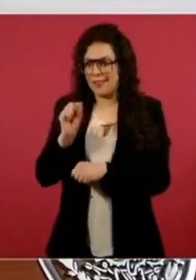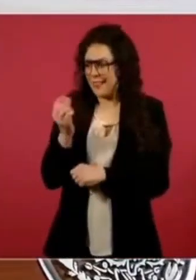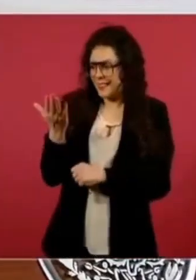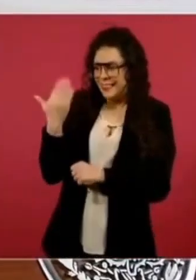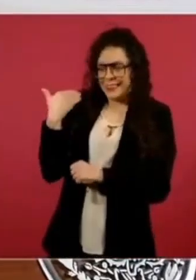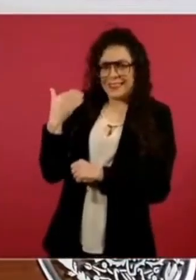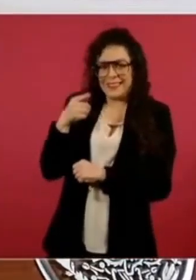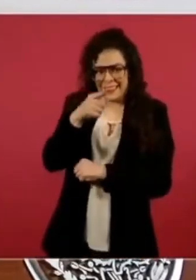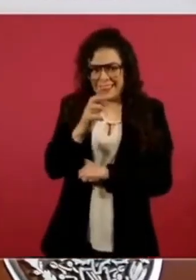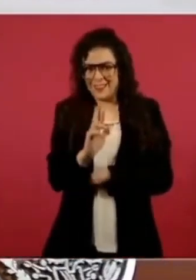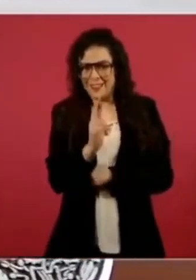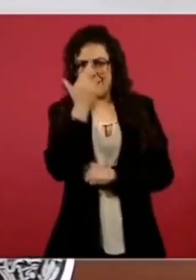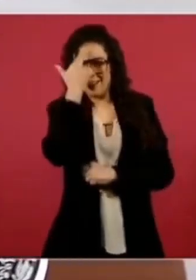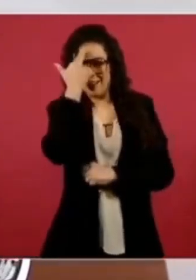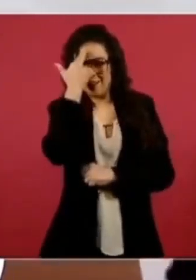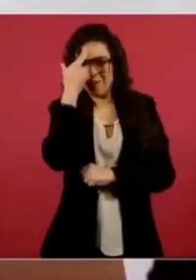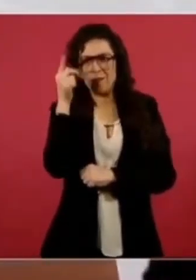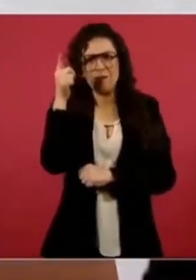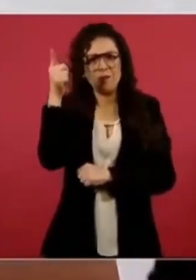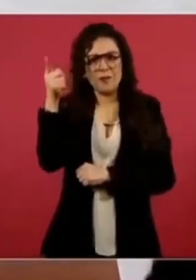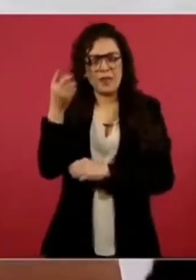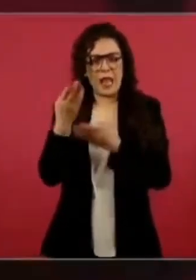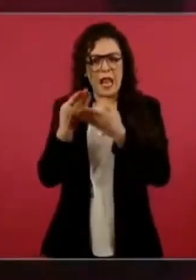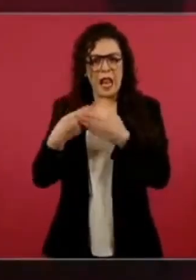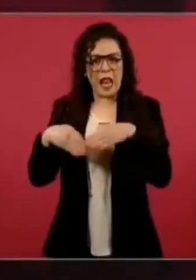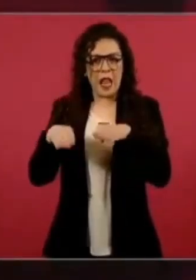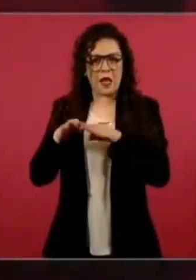en las lomas,